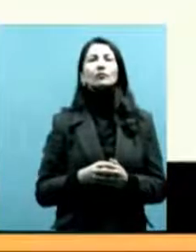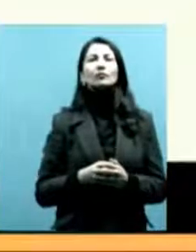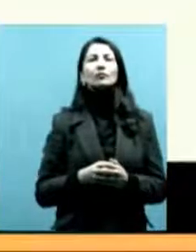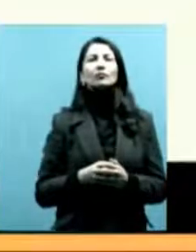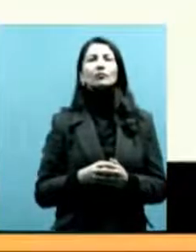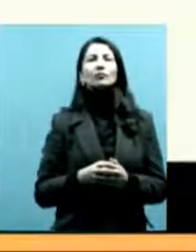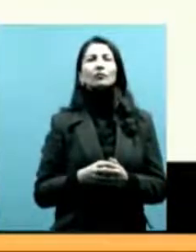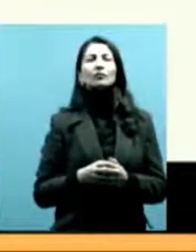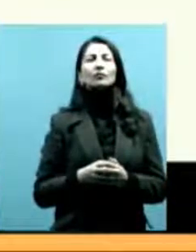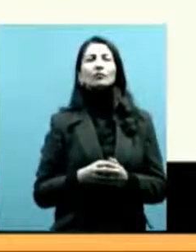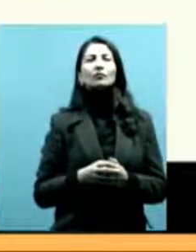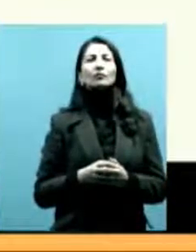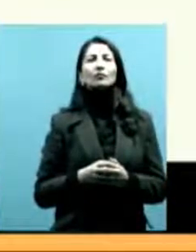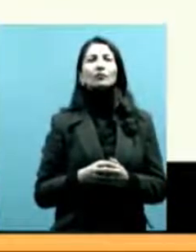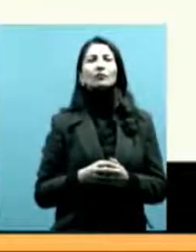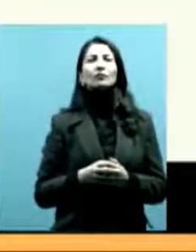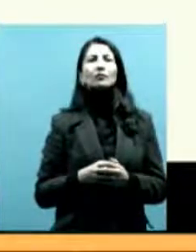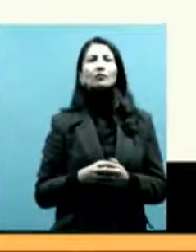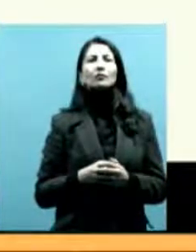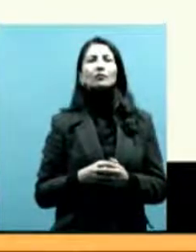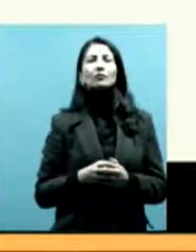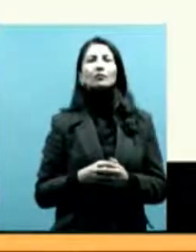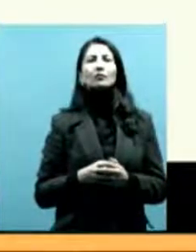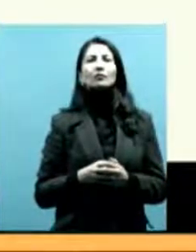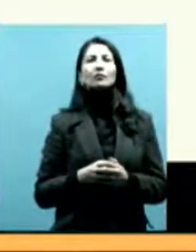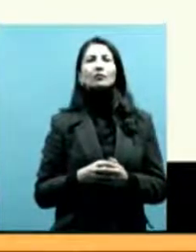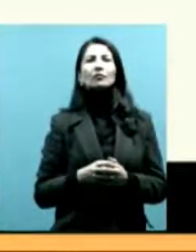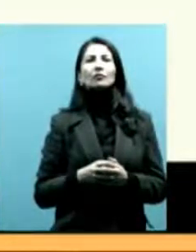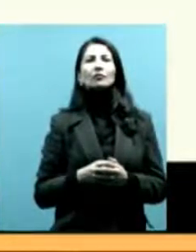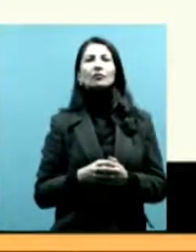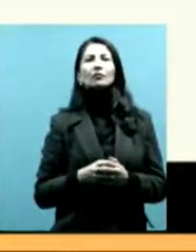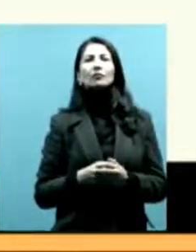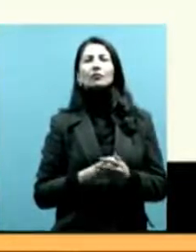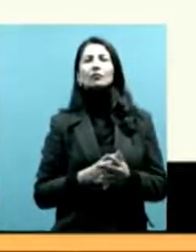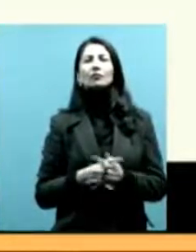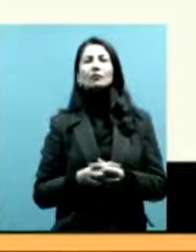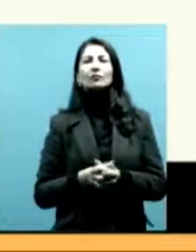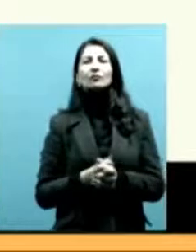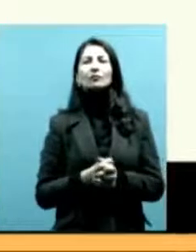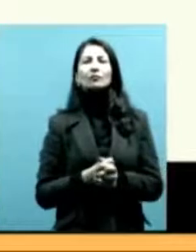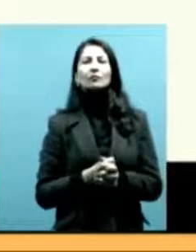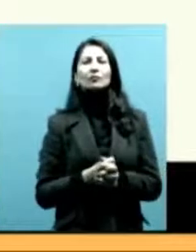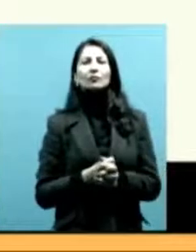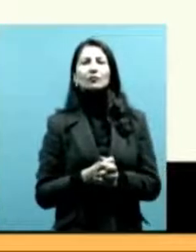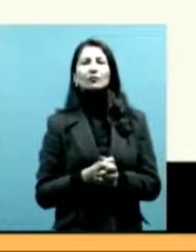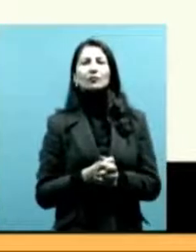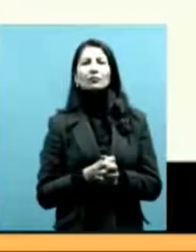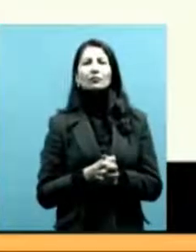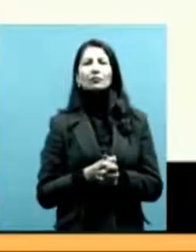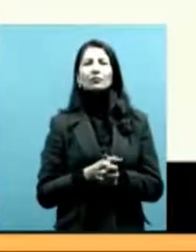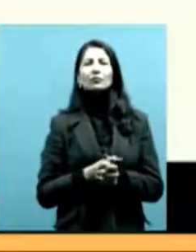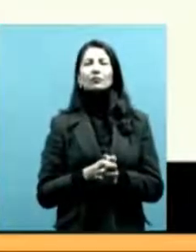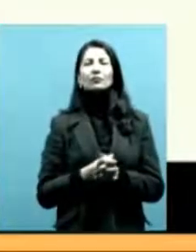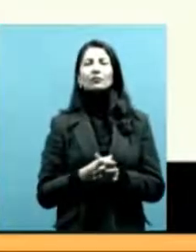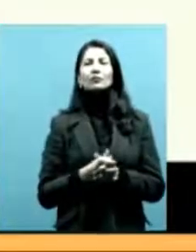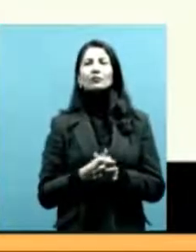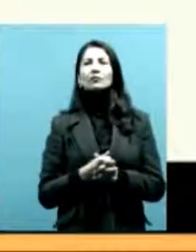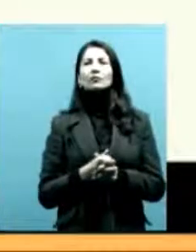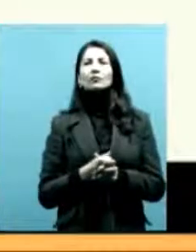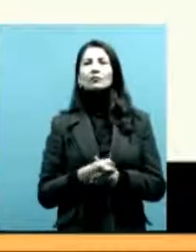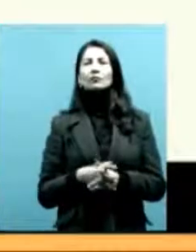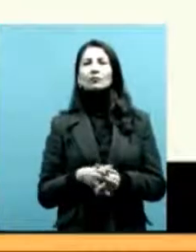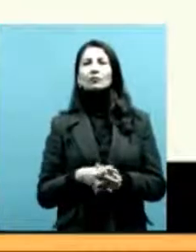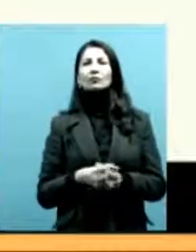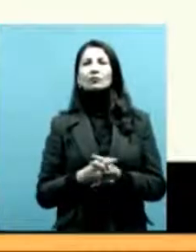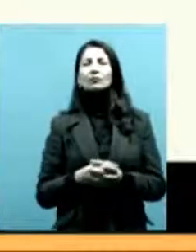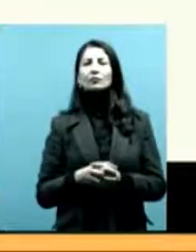habla de, plantea que el silencio efectivo, el que tiene como más éxito, no requiere ni siquiera una conspiración ni